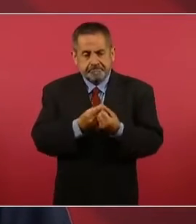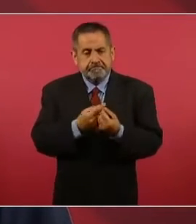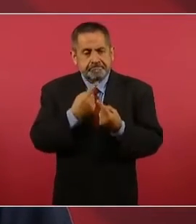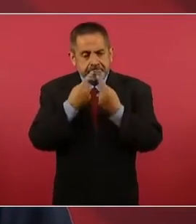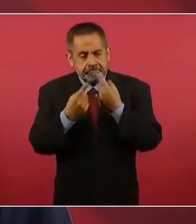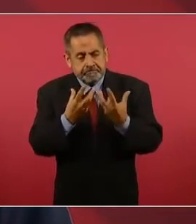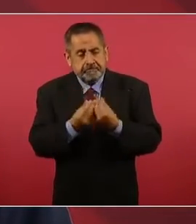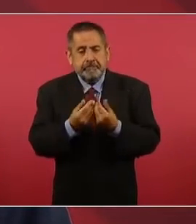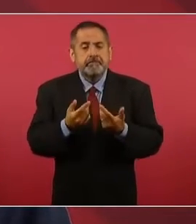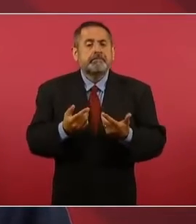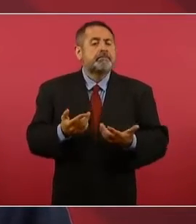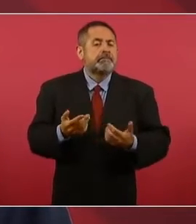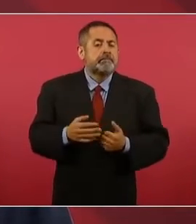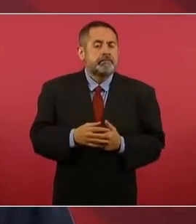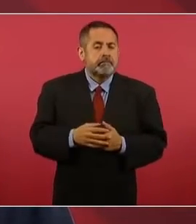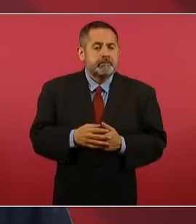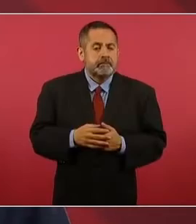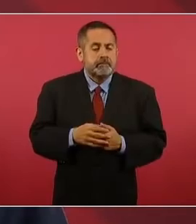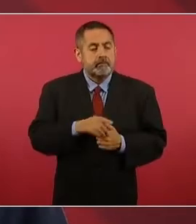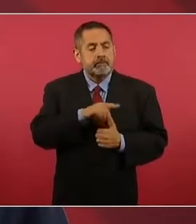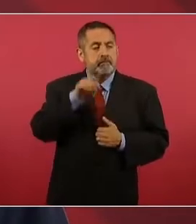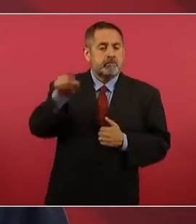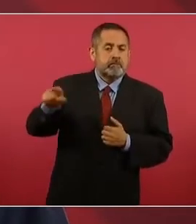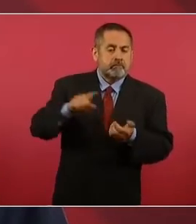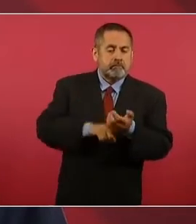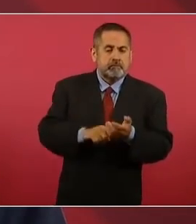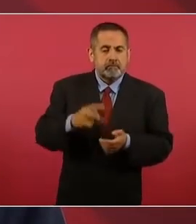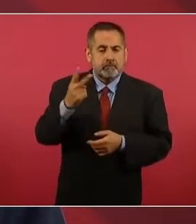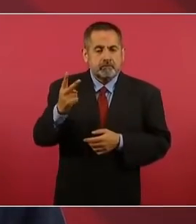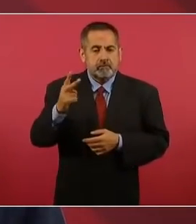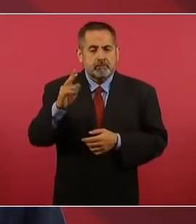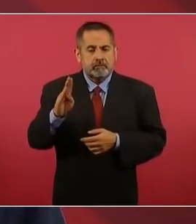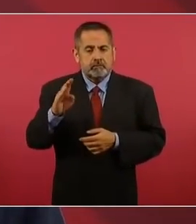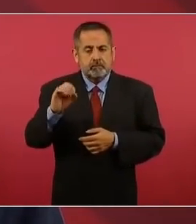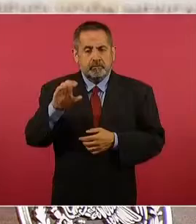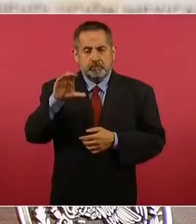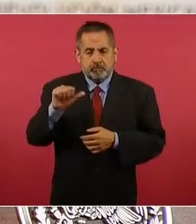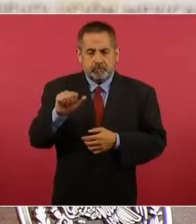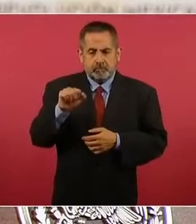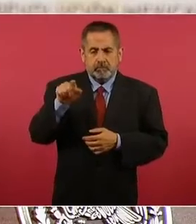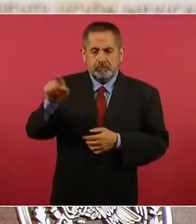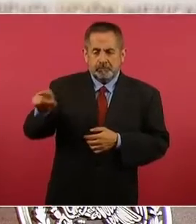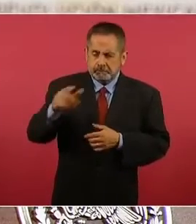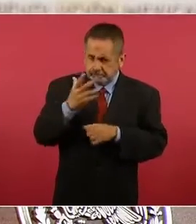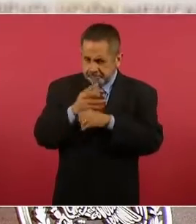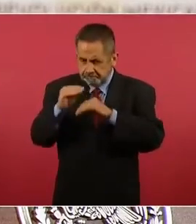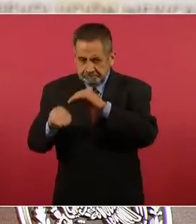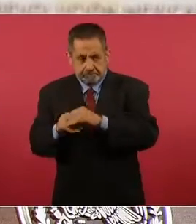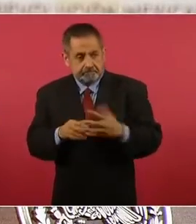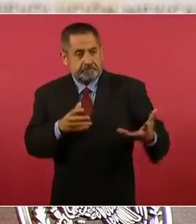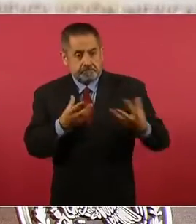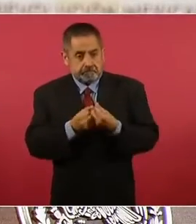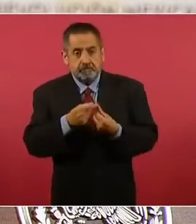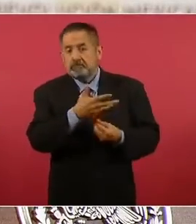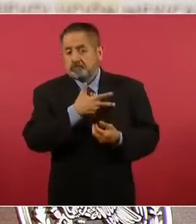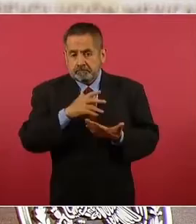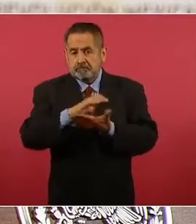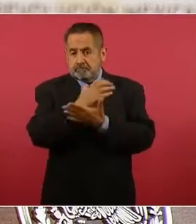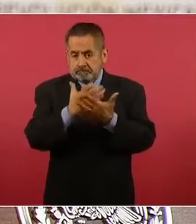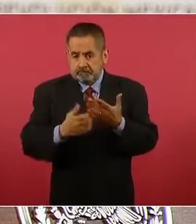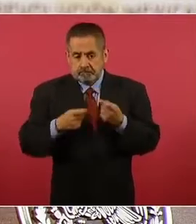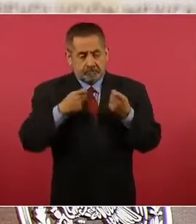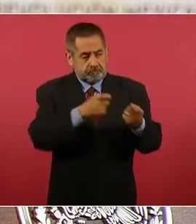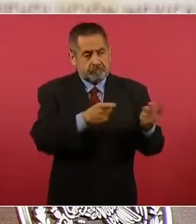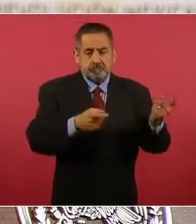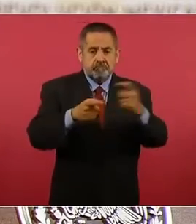en Dos Bocas, tienen contratos en Dos